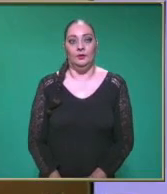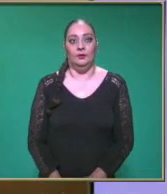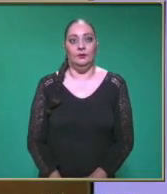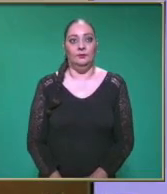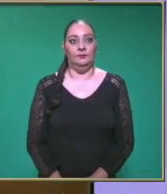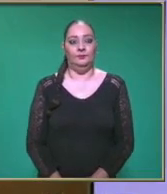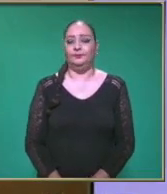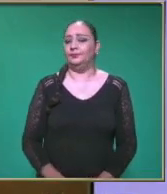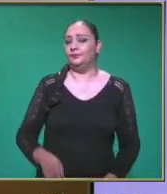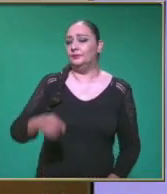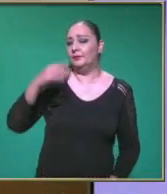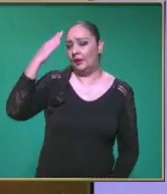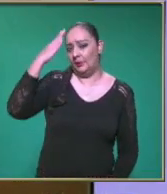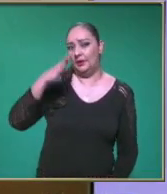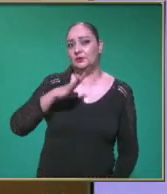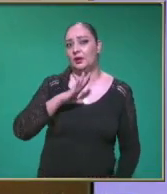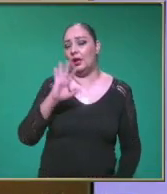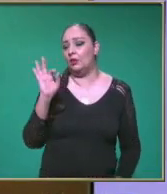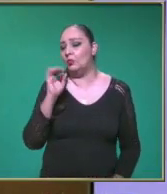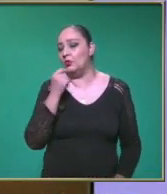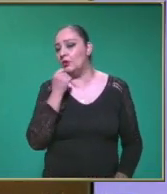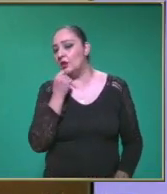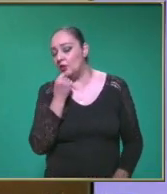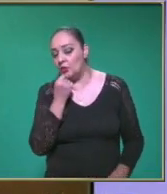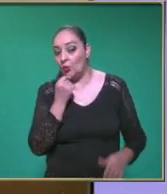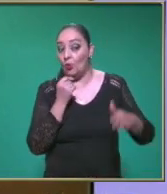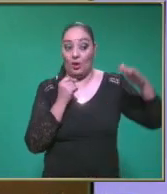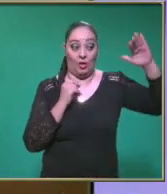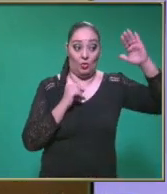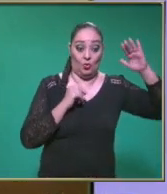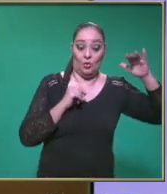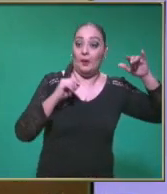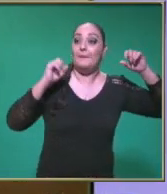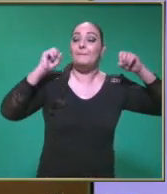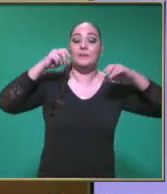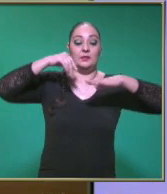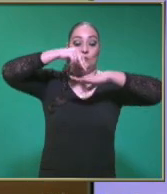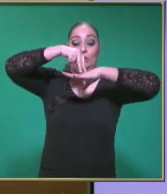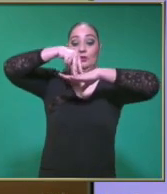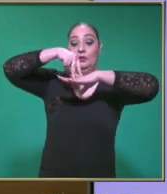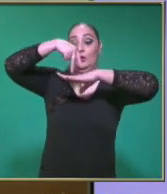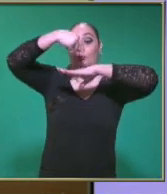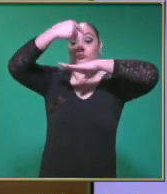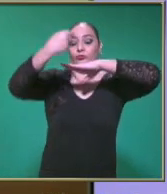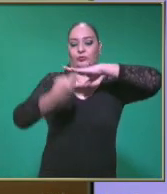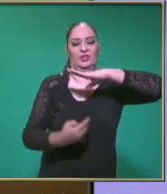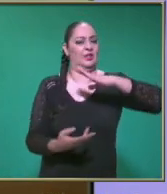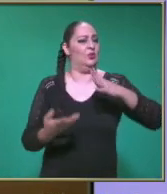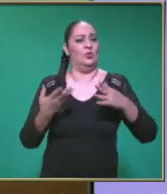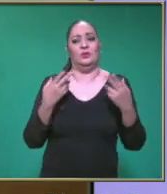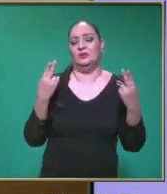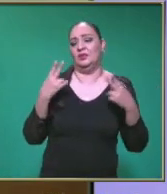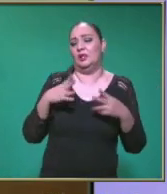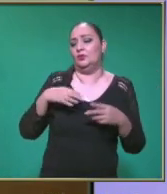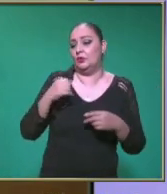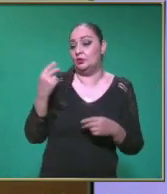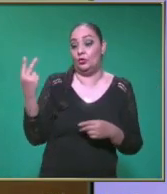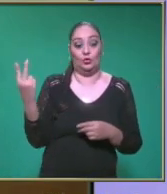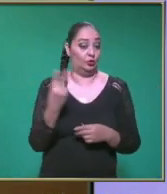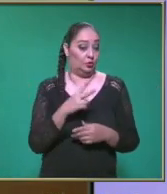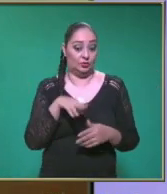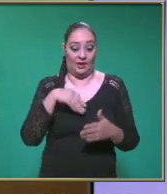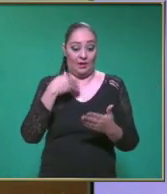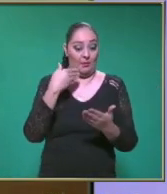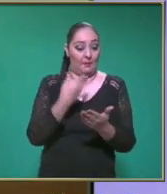Sabías que Si un niño Y un adulto Se dejan caer Desde la misma altura Que el agua Sin ningún tipo De impulso Ambos caerán Con la misma